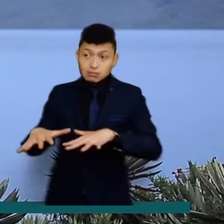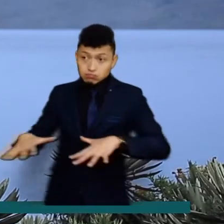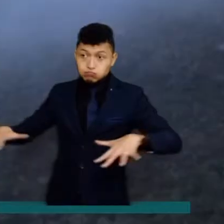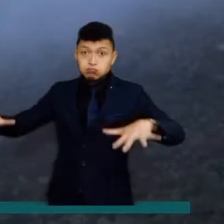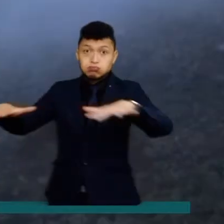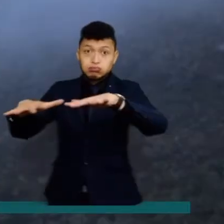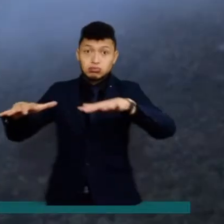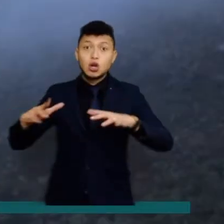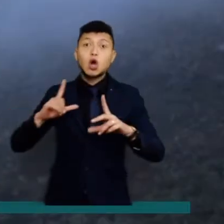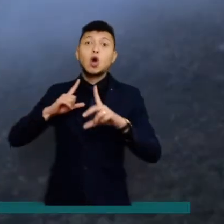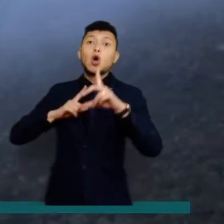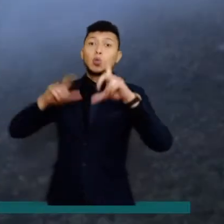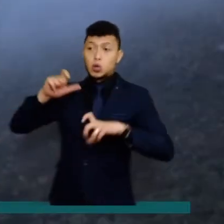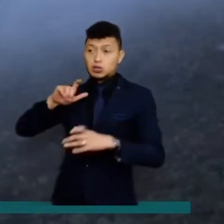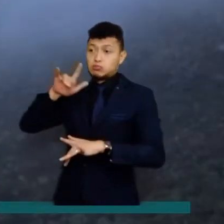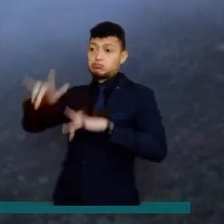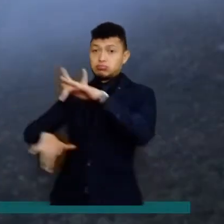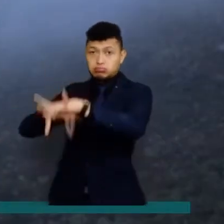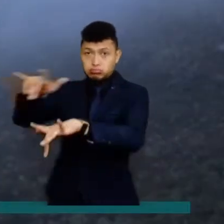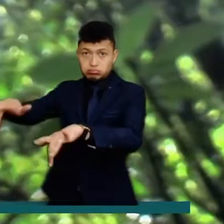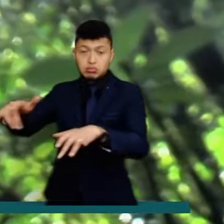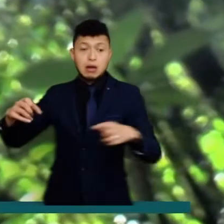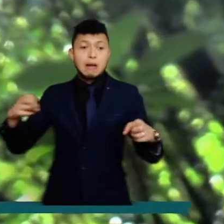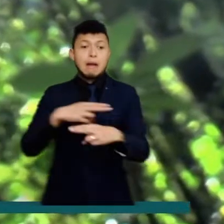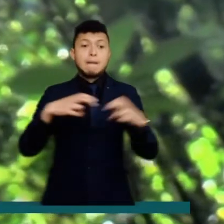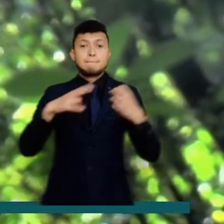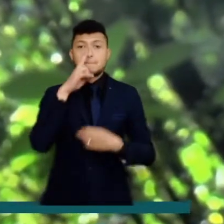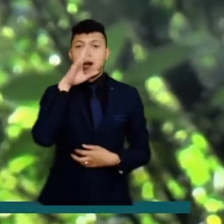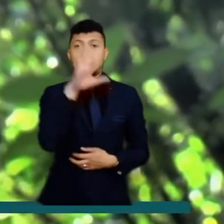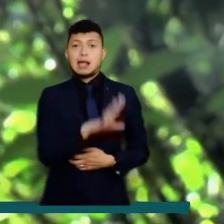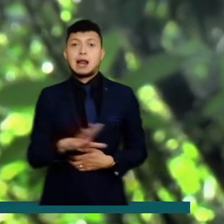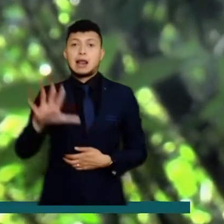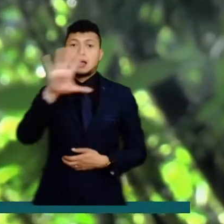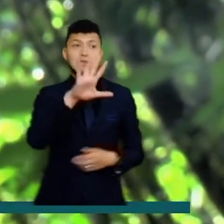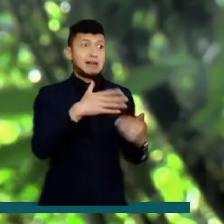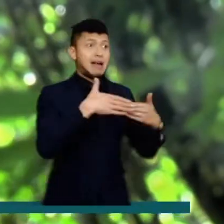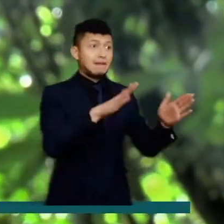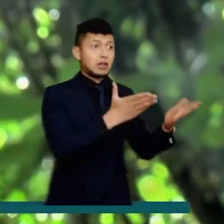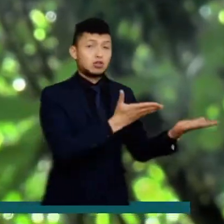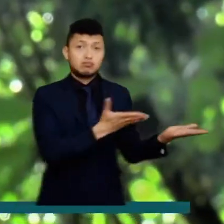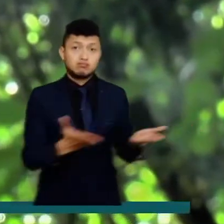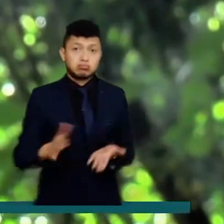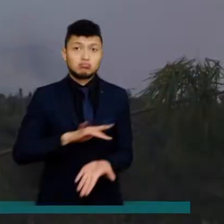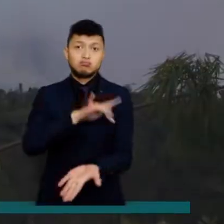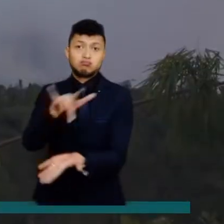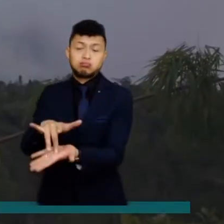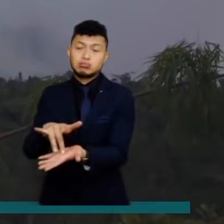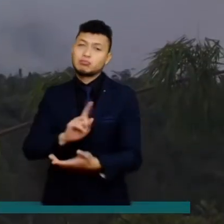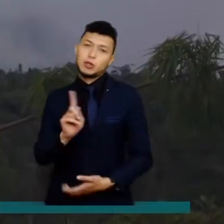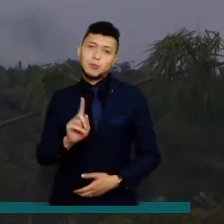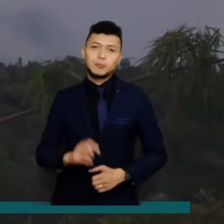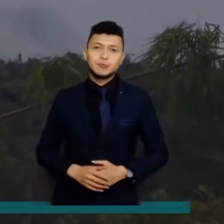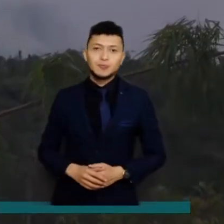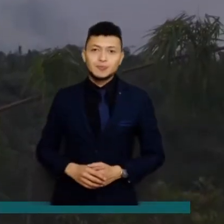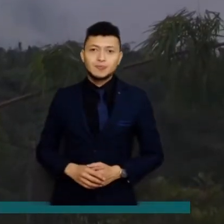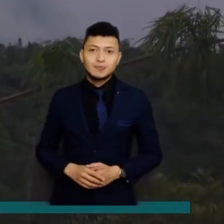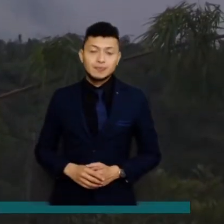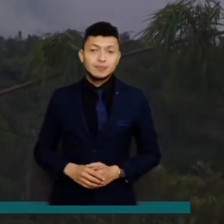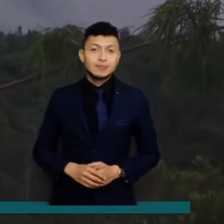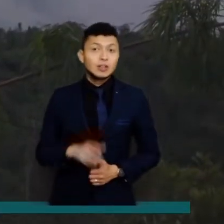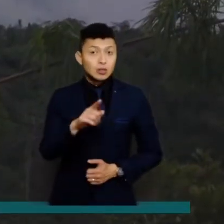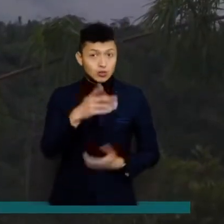aunque son espacios a los que llega el turismo, no todos los parques nacionales del país están habilitados para el público.